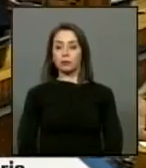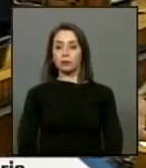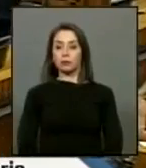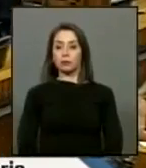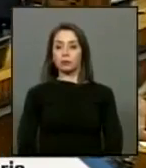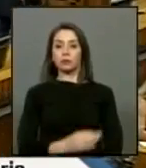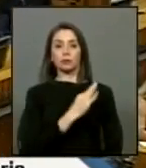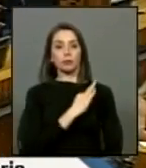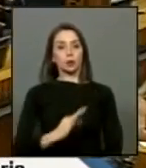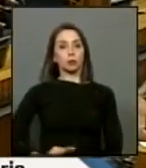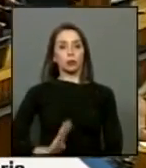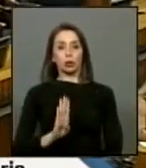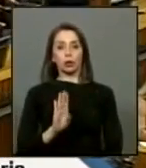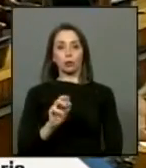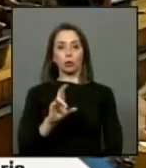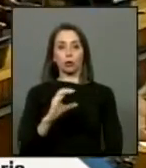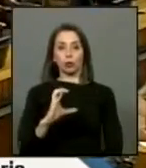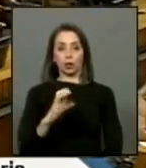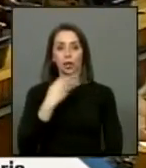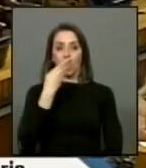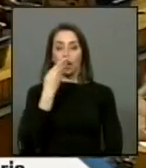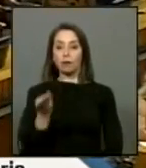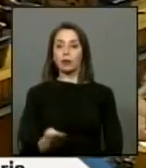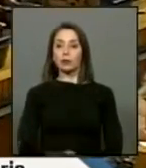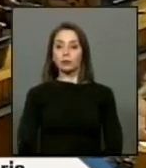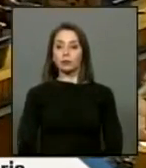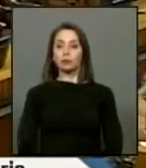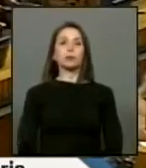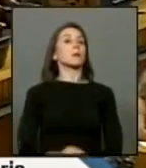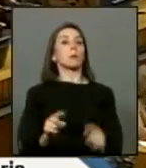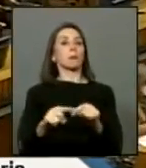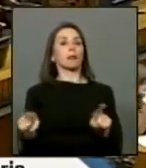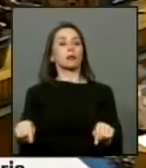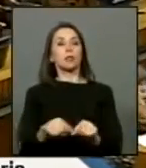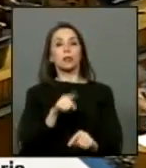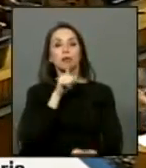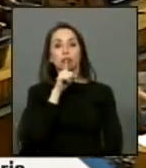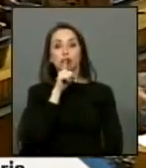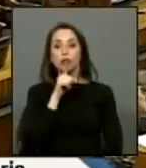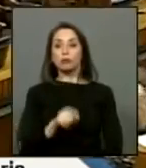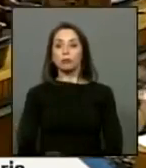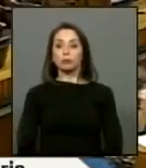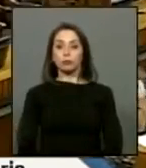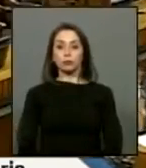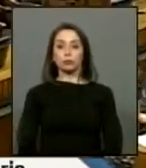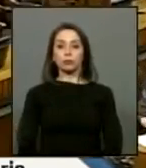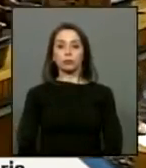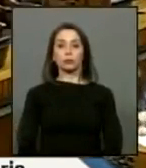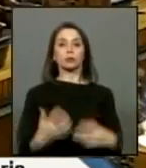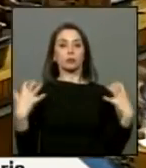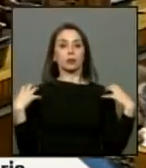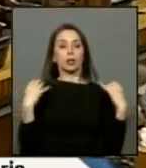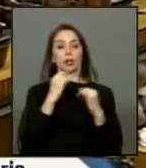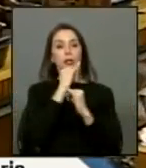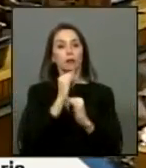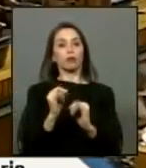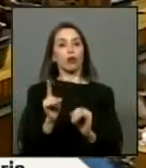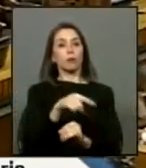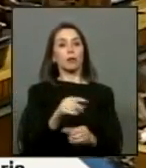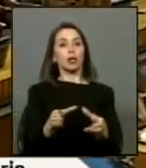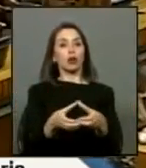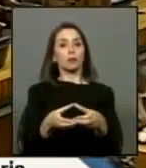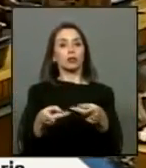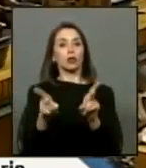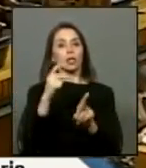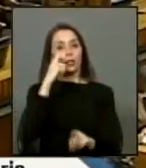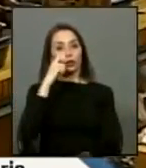Diputado Boric tiene la palabra. Silencio en la sala. Se va a rendir el informe de la Comisión de